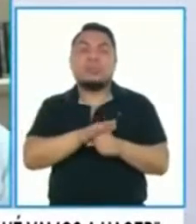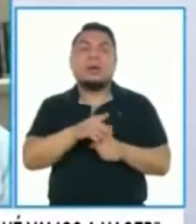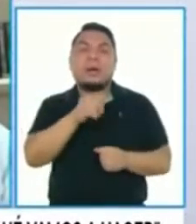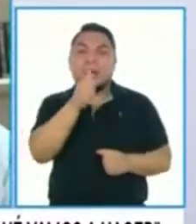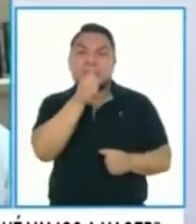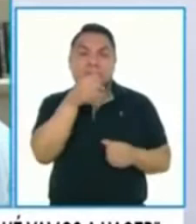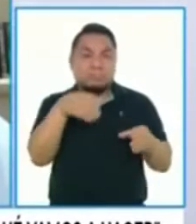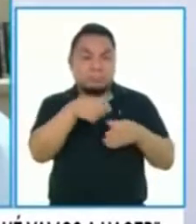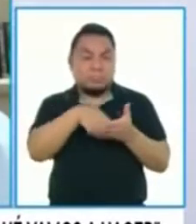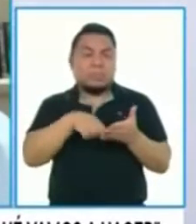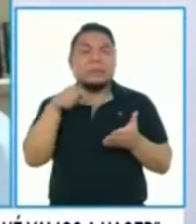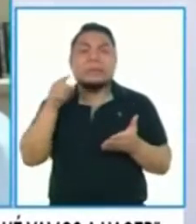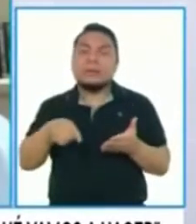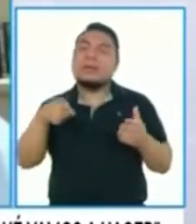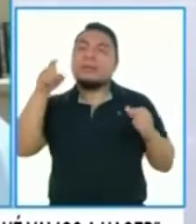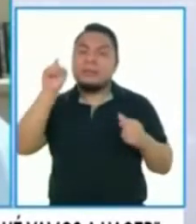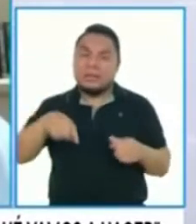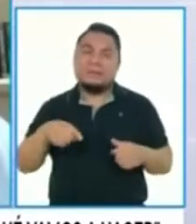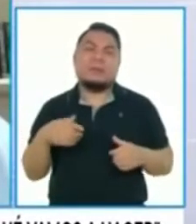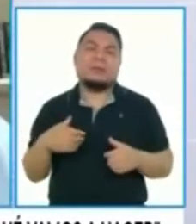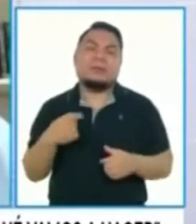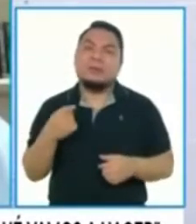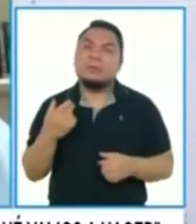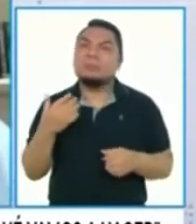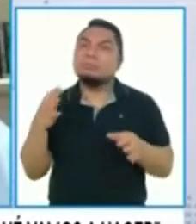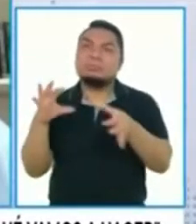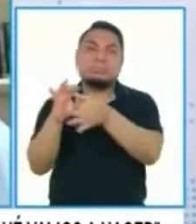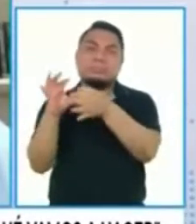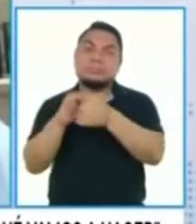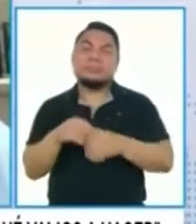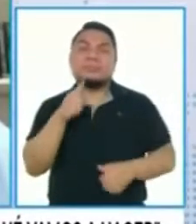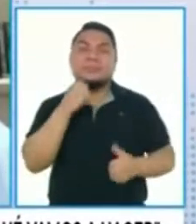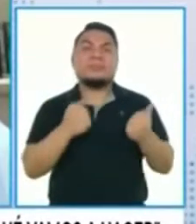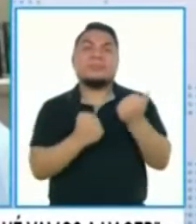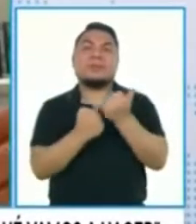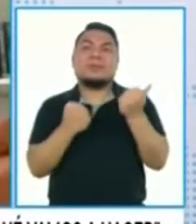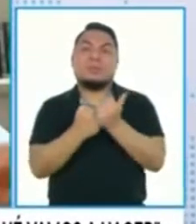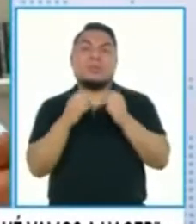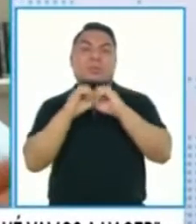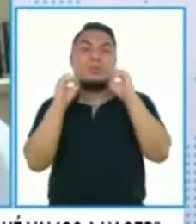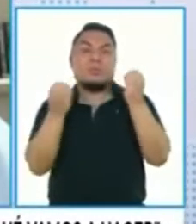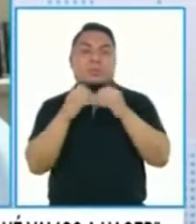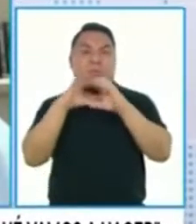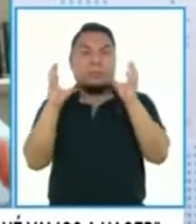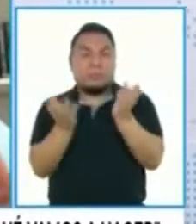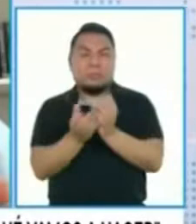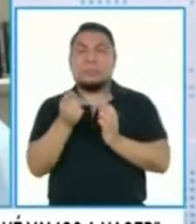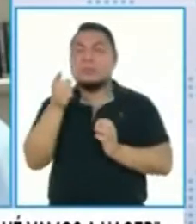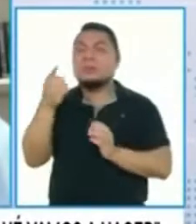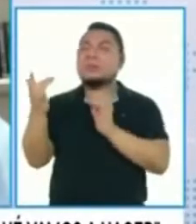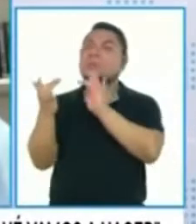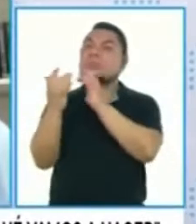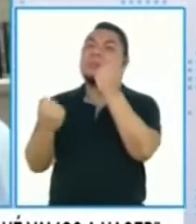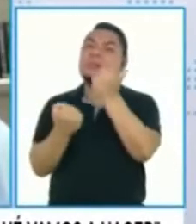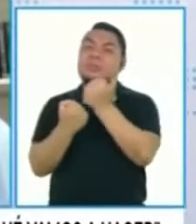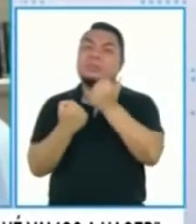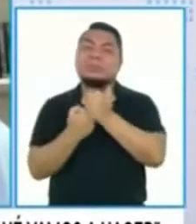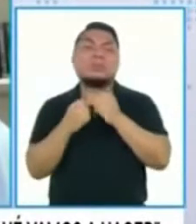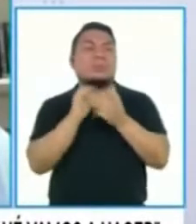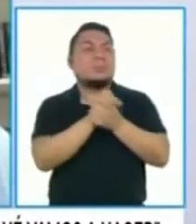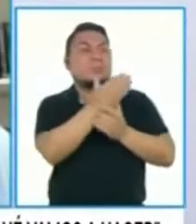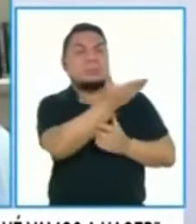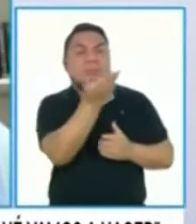Se puede, además, pedir apoyo a los organismos multilaterales y bilaterales, países amigos